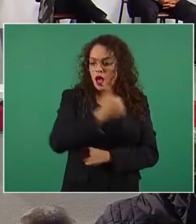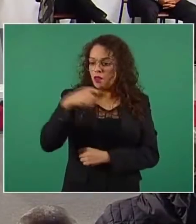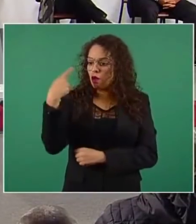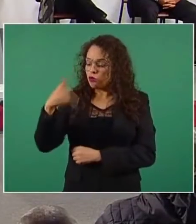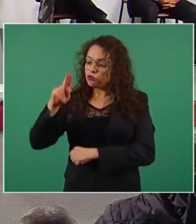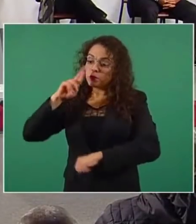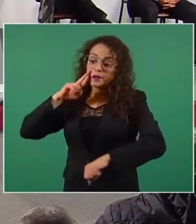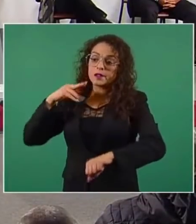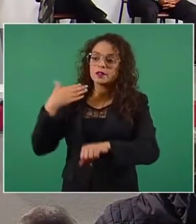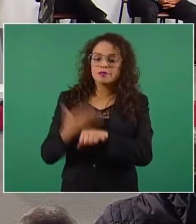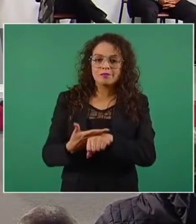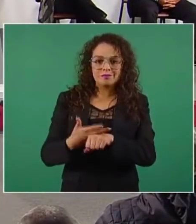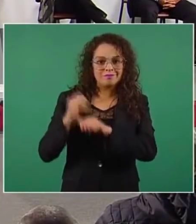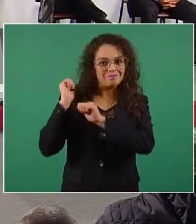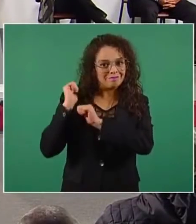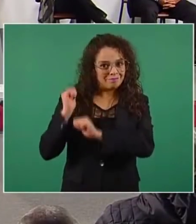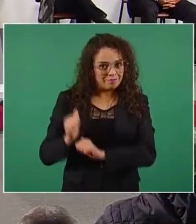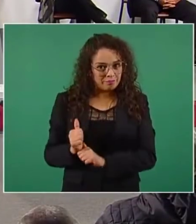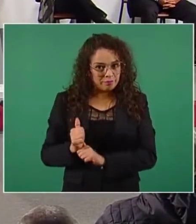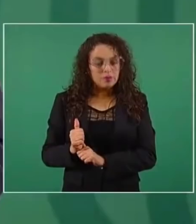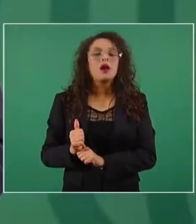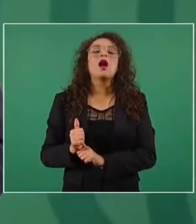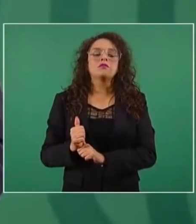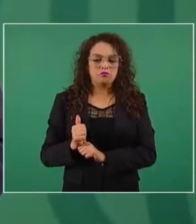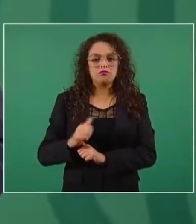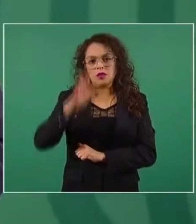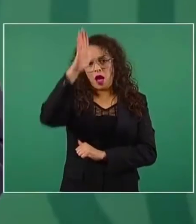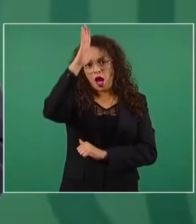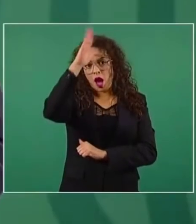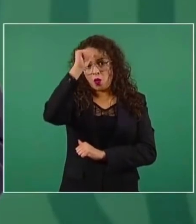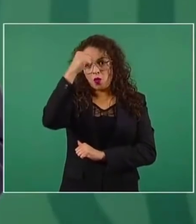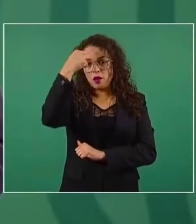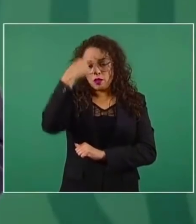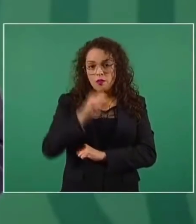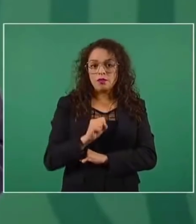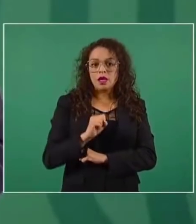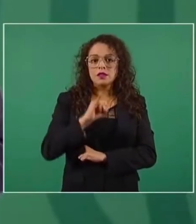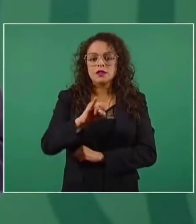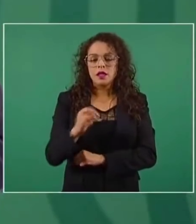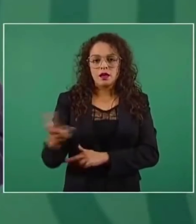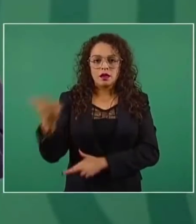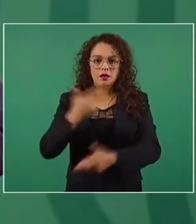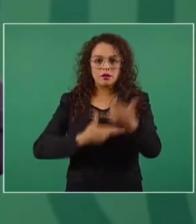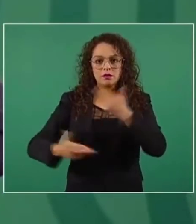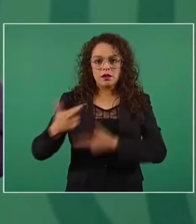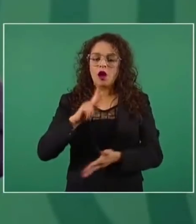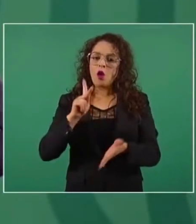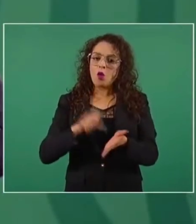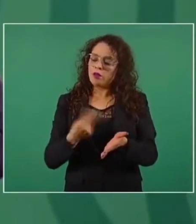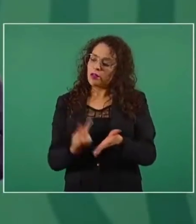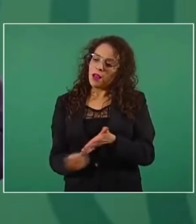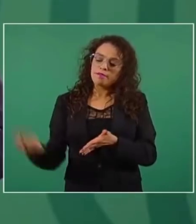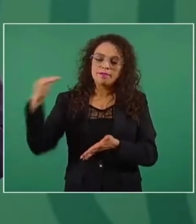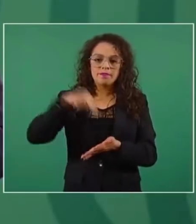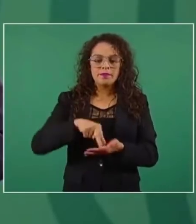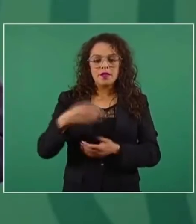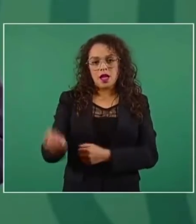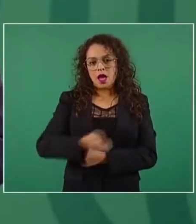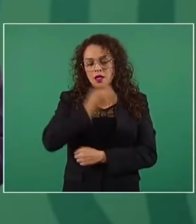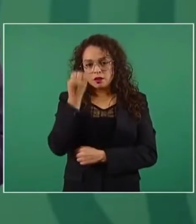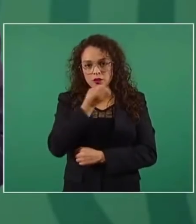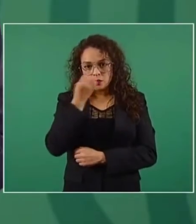suscribirán un acuerdo conjunto para el regreso a las escuelas, por el cual habrán de